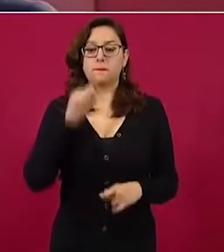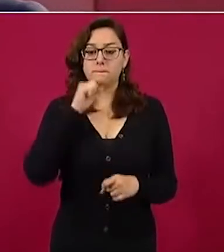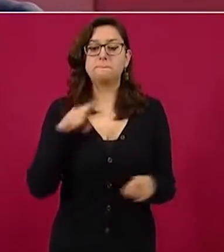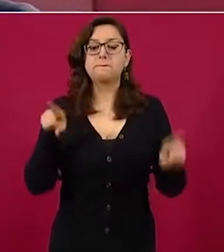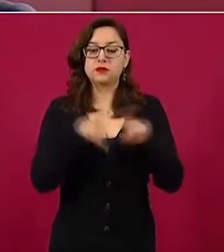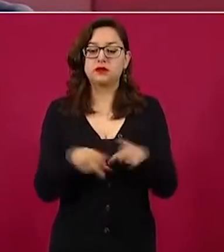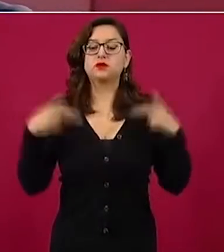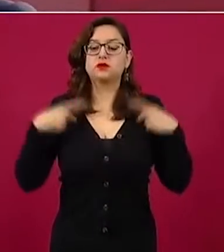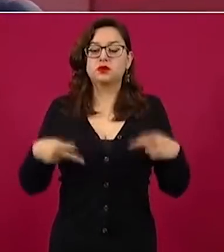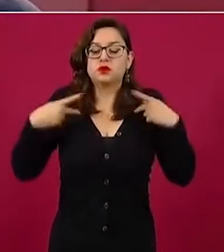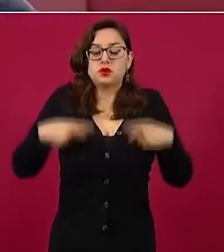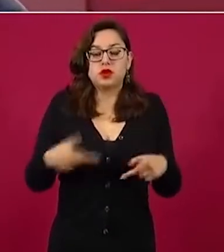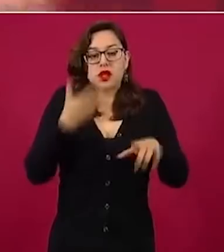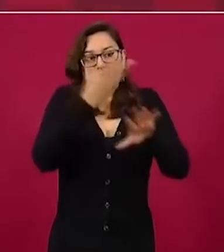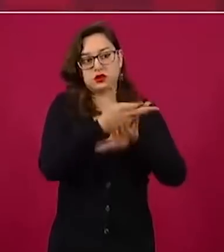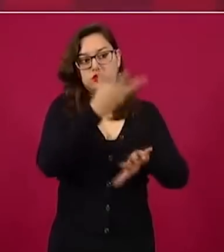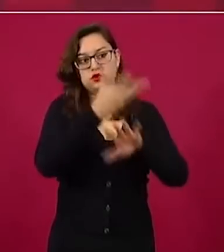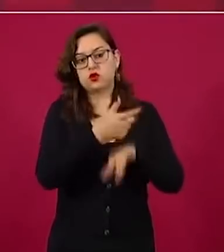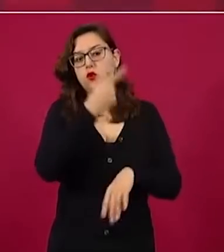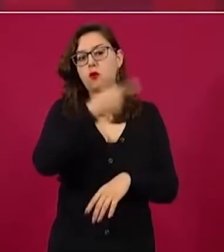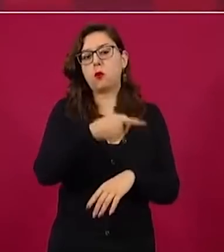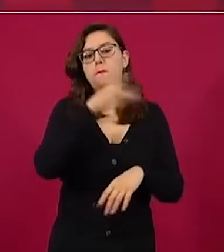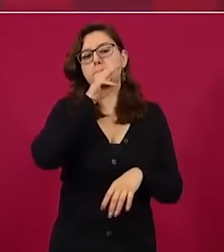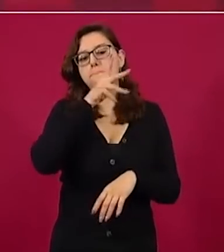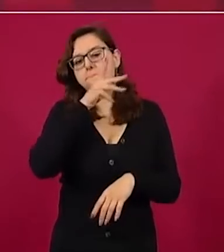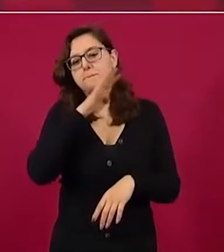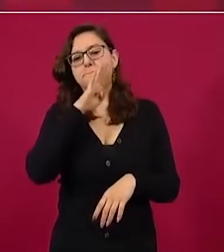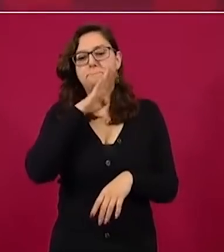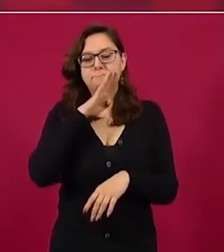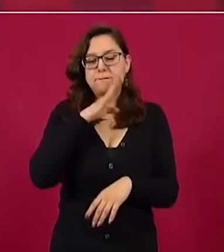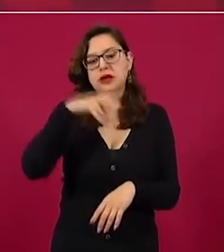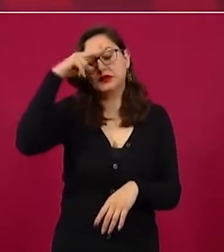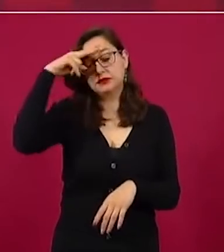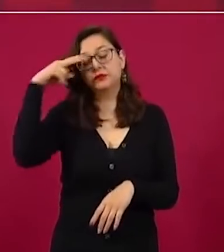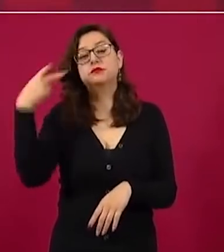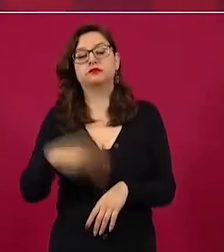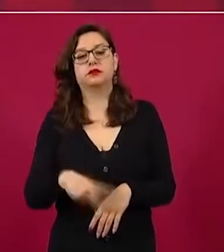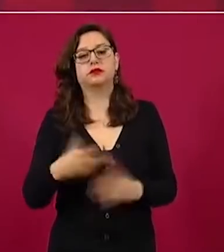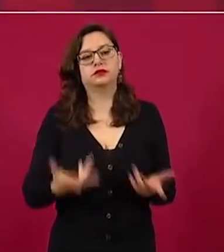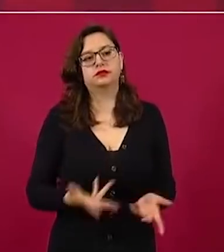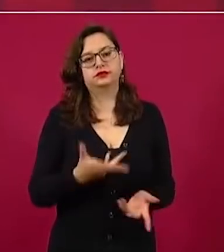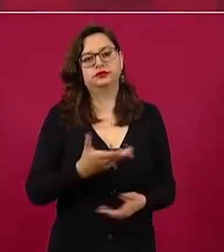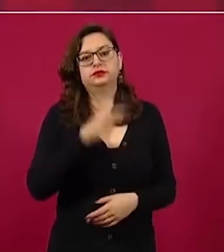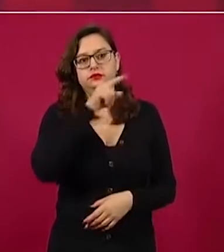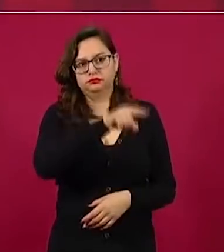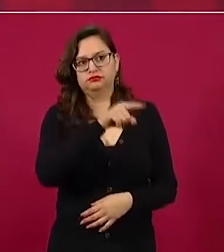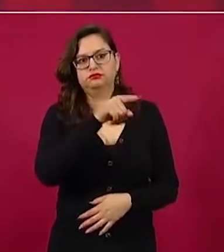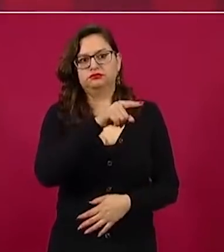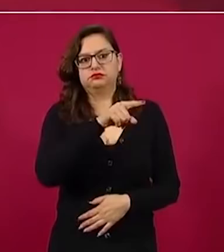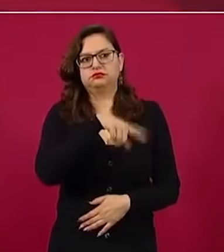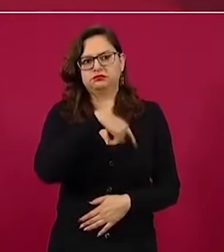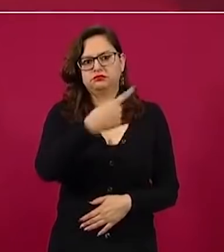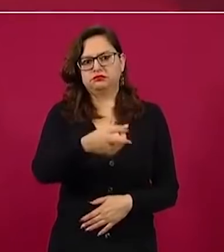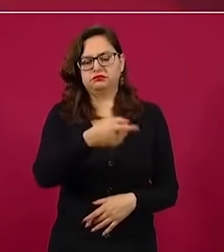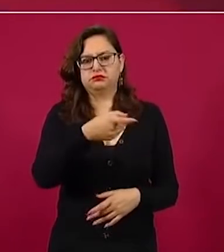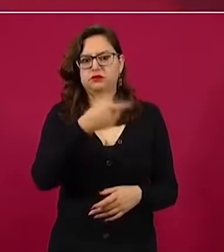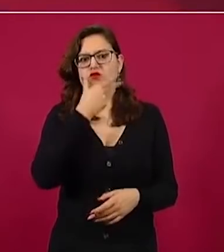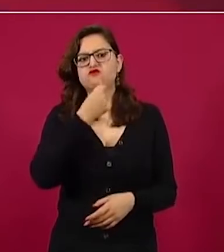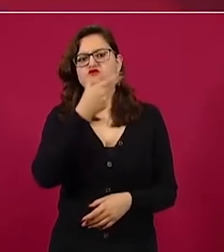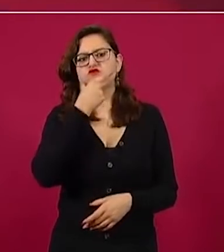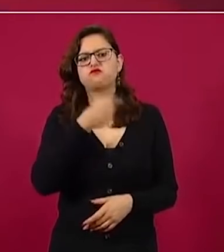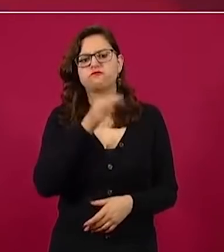pues que consideren a ese señor como un metiche.